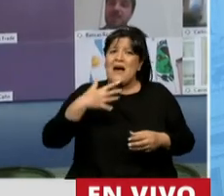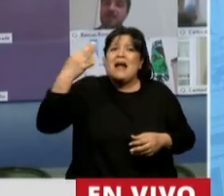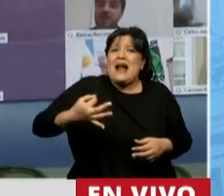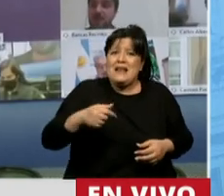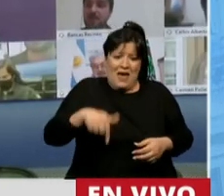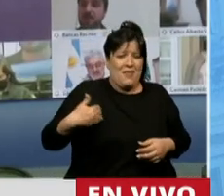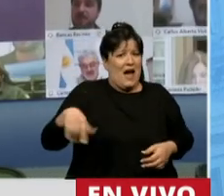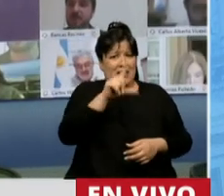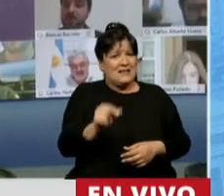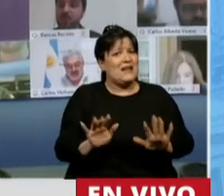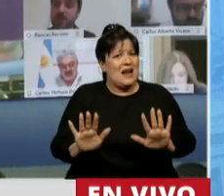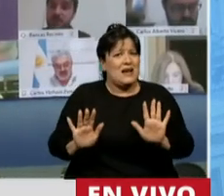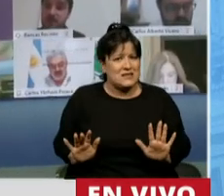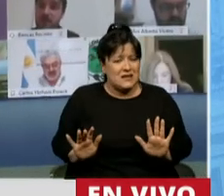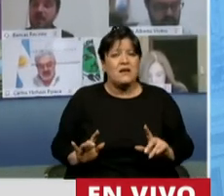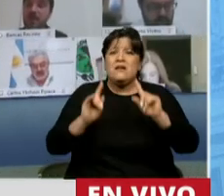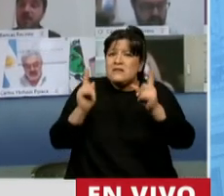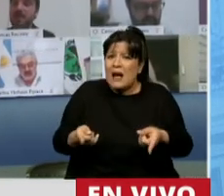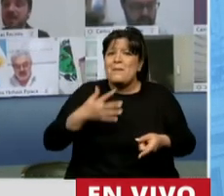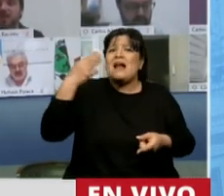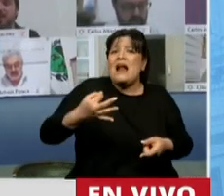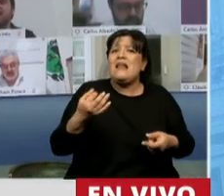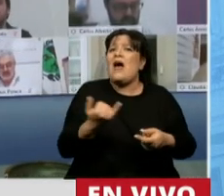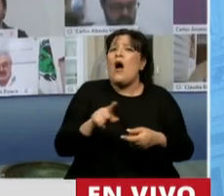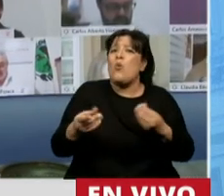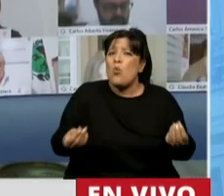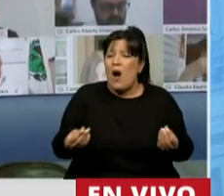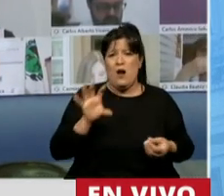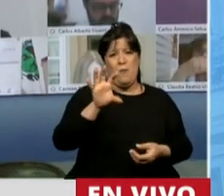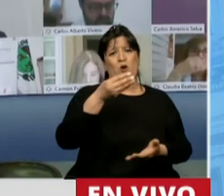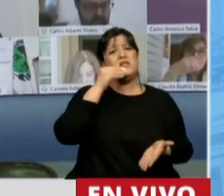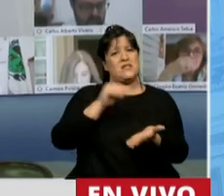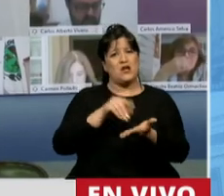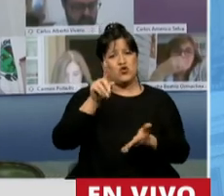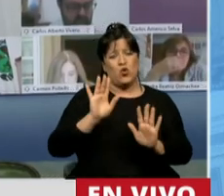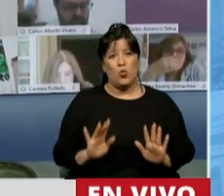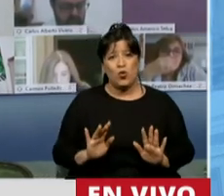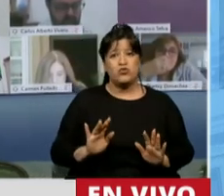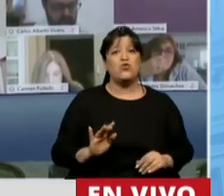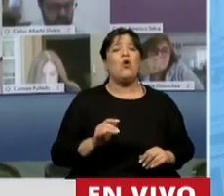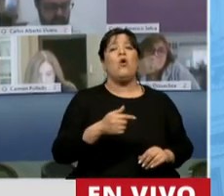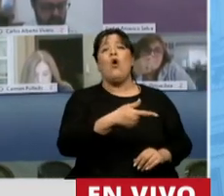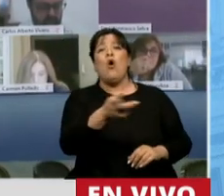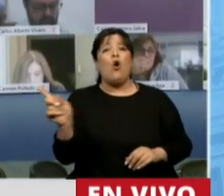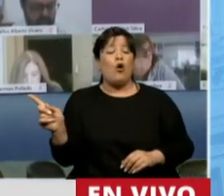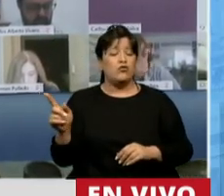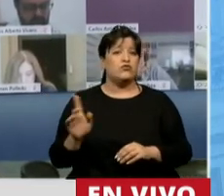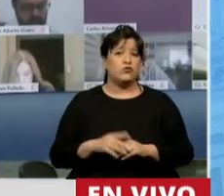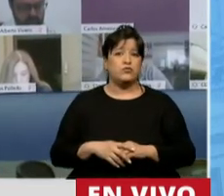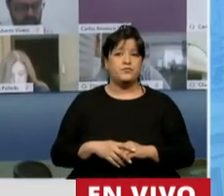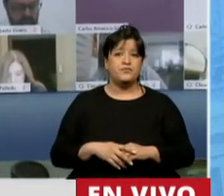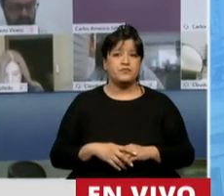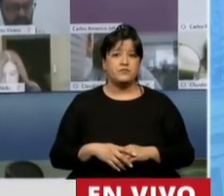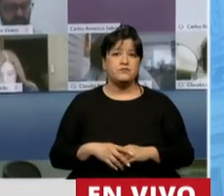la República Argentina y también en la realidad de la provincia de Chubut. El resto, señor presidente, el